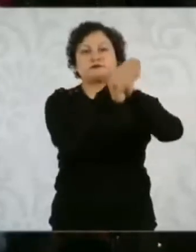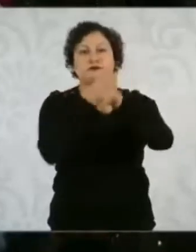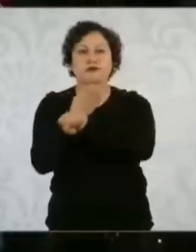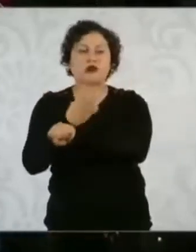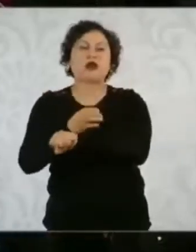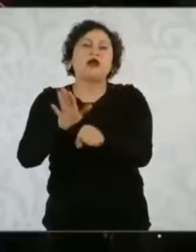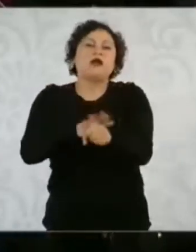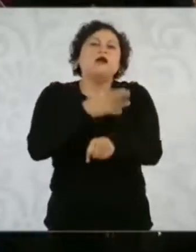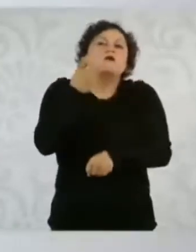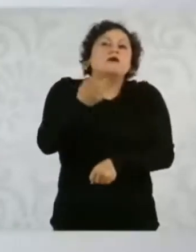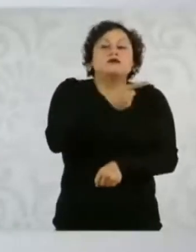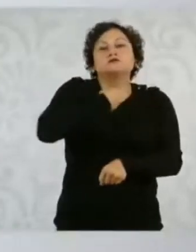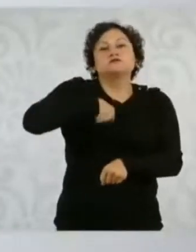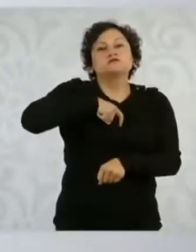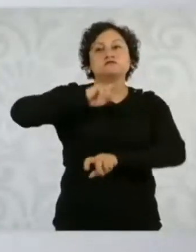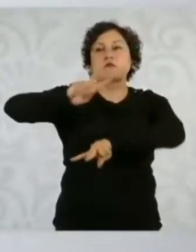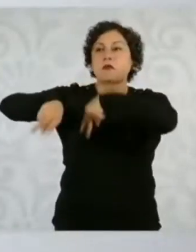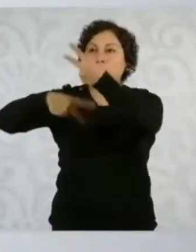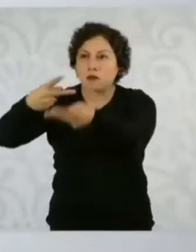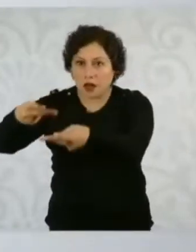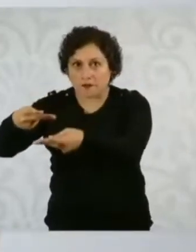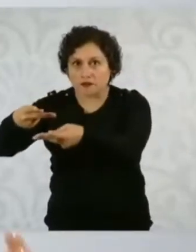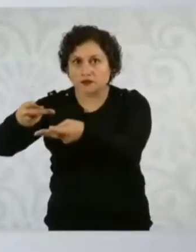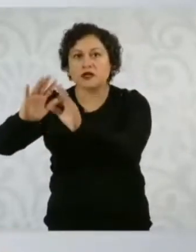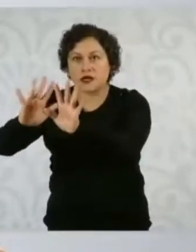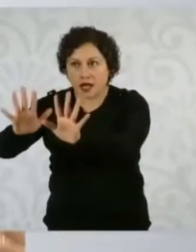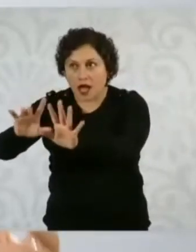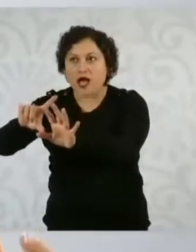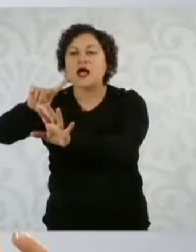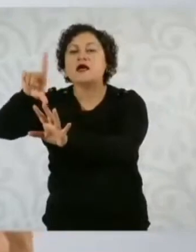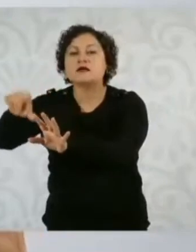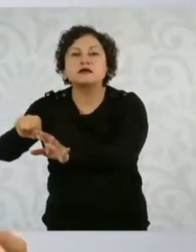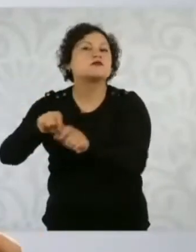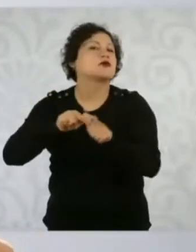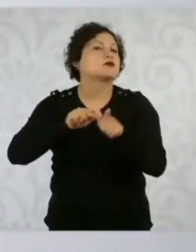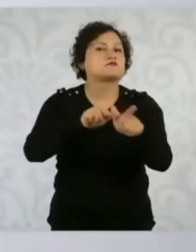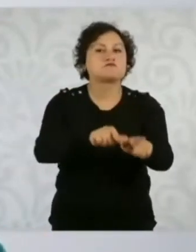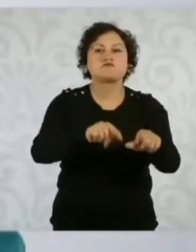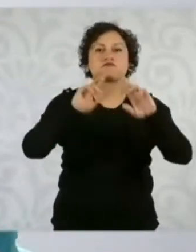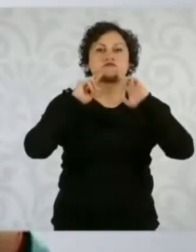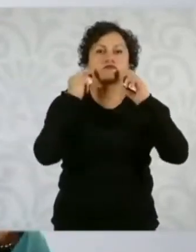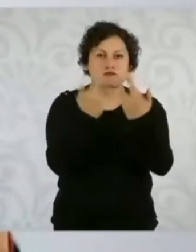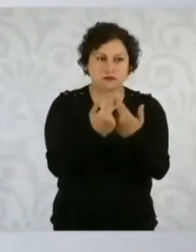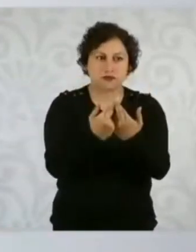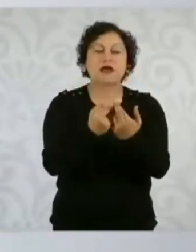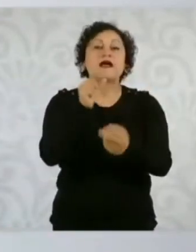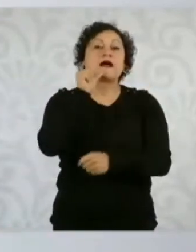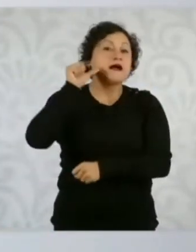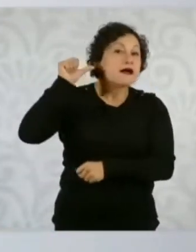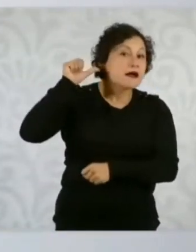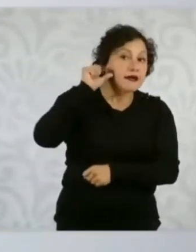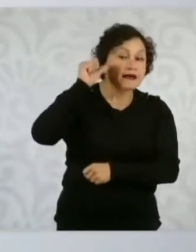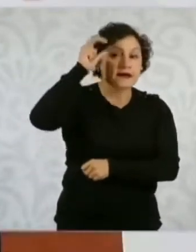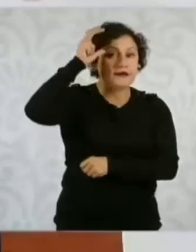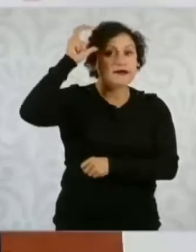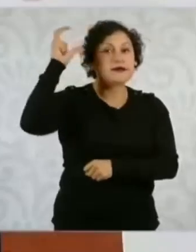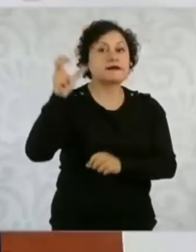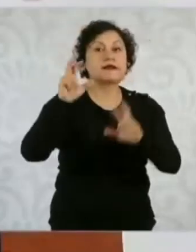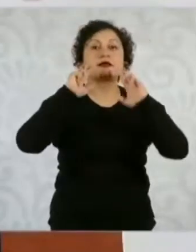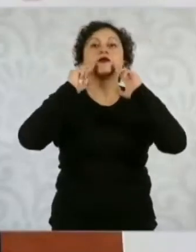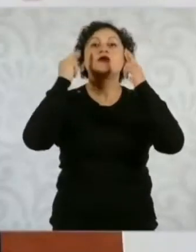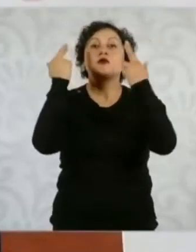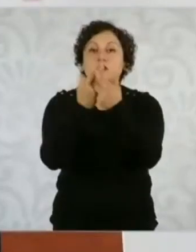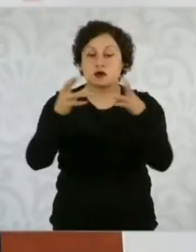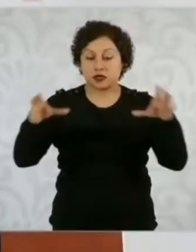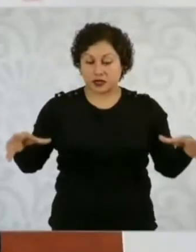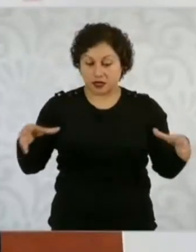ir y después tener la reunión de gabinete. O ayer en Hidalgo tuvimos reunión de gabinete y después tuvimos